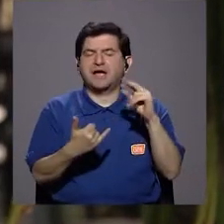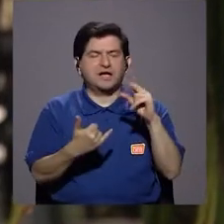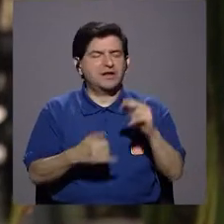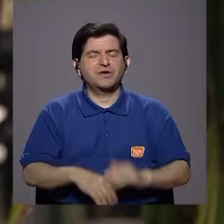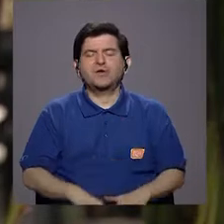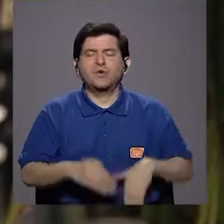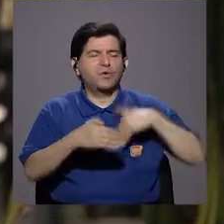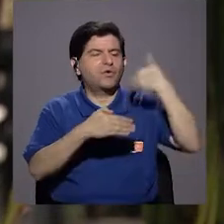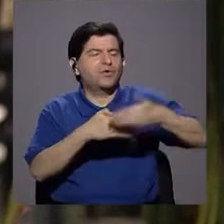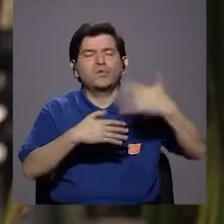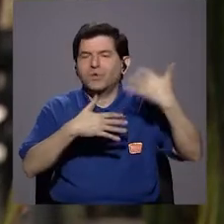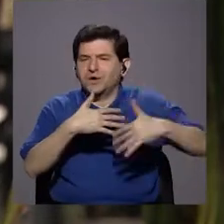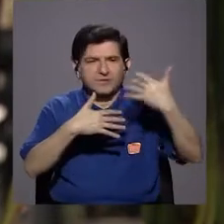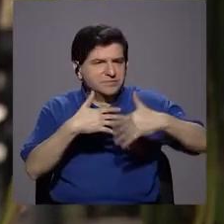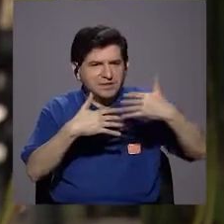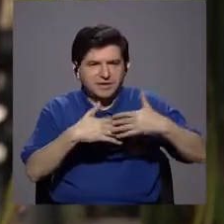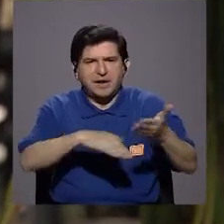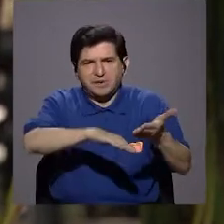sangrar progresivamente.